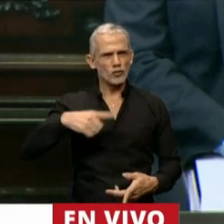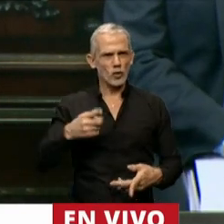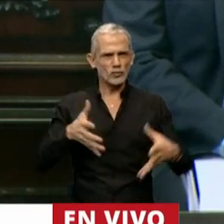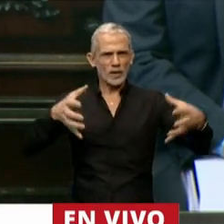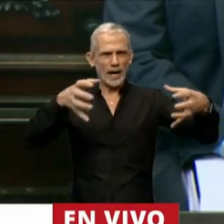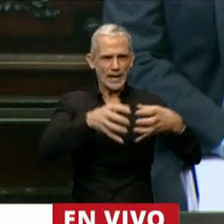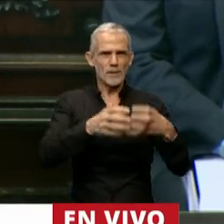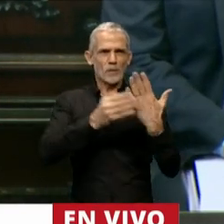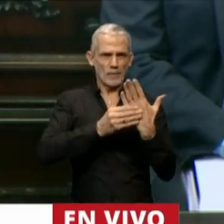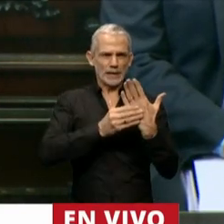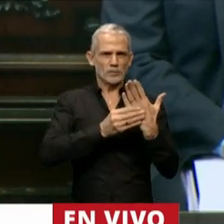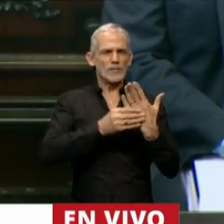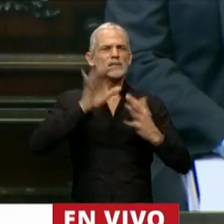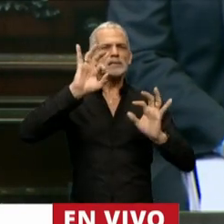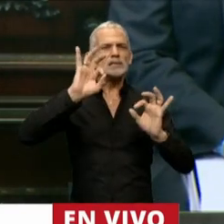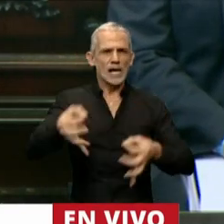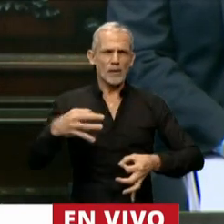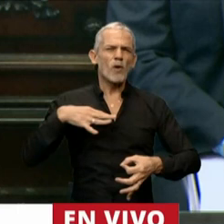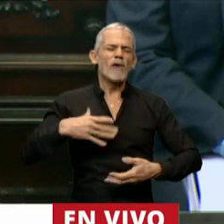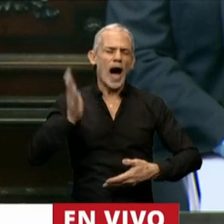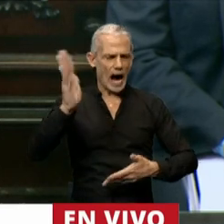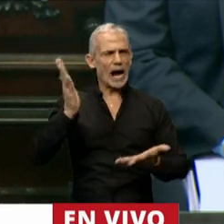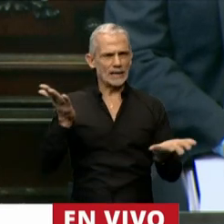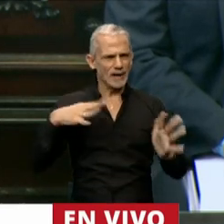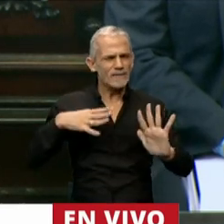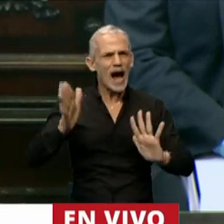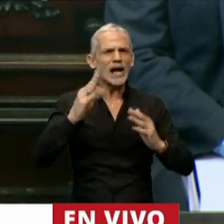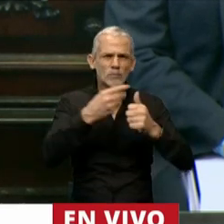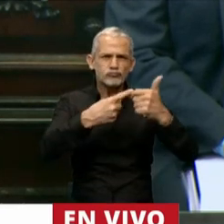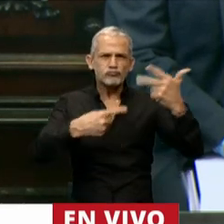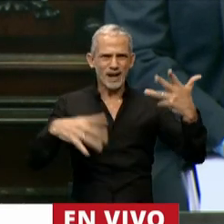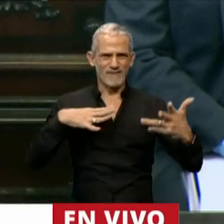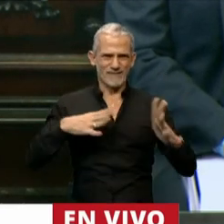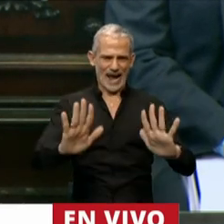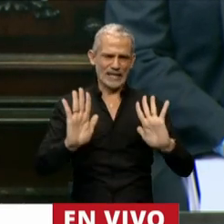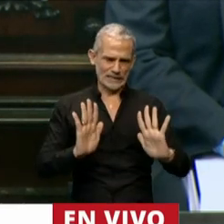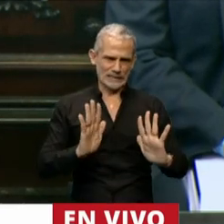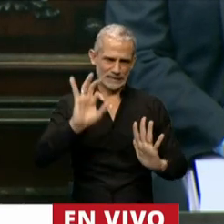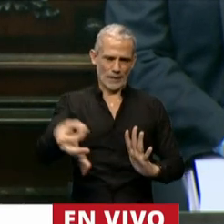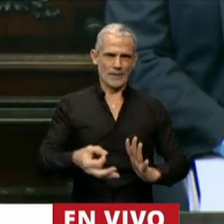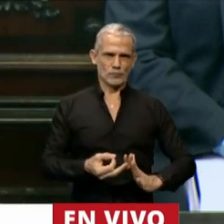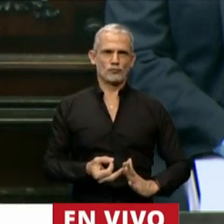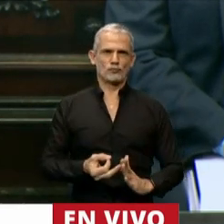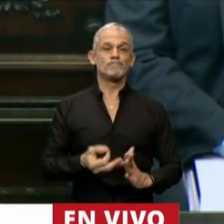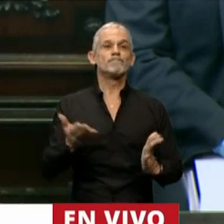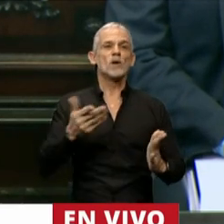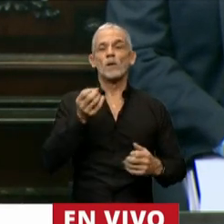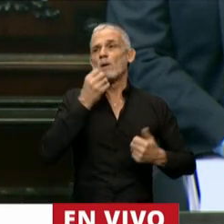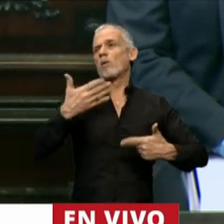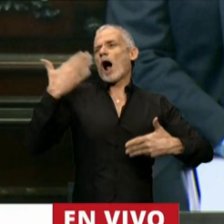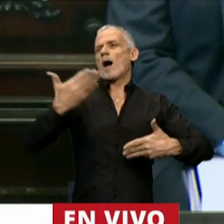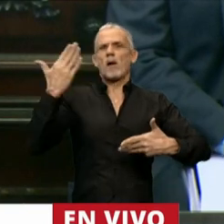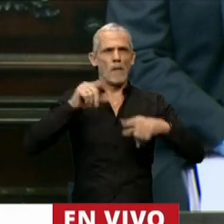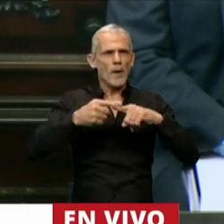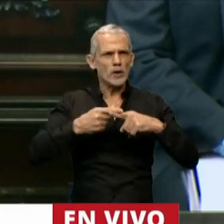Nosotros somos conscientes de que todavía falta mucho, que faltan muchas cosas por hacer. Ahora, declamar el diálogo